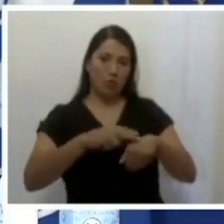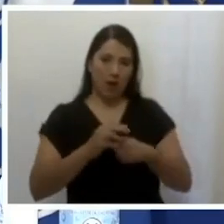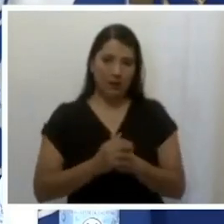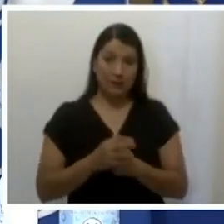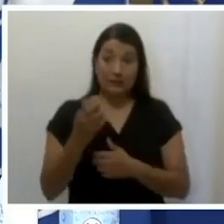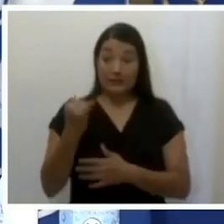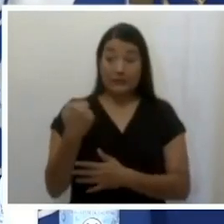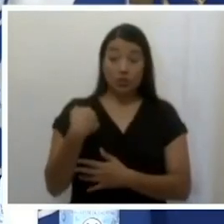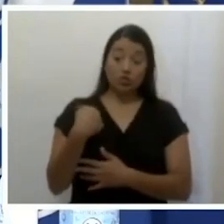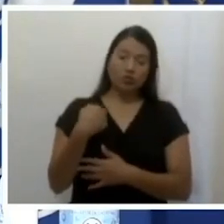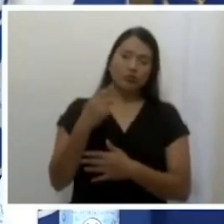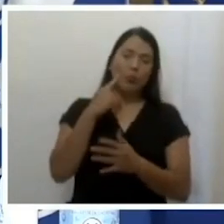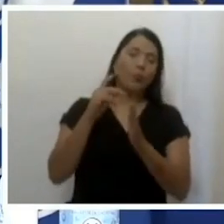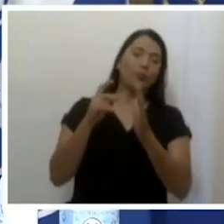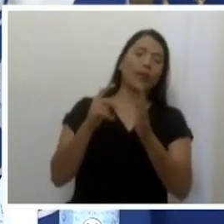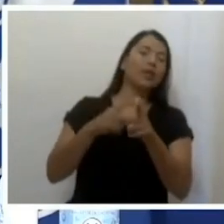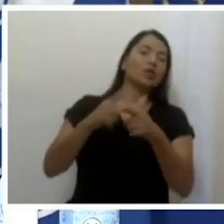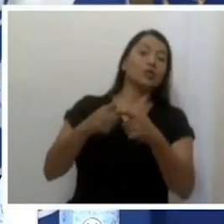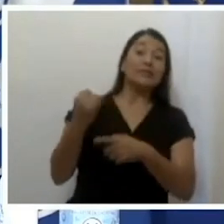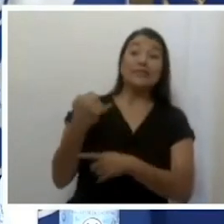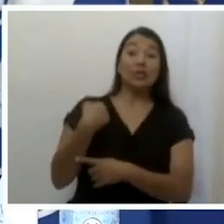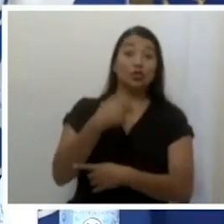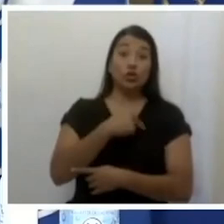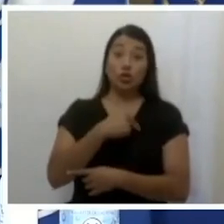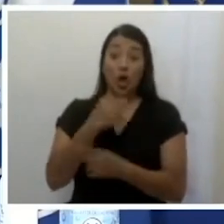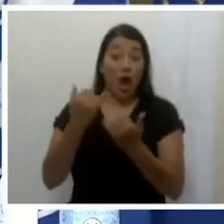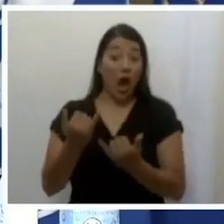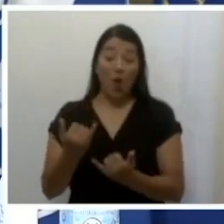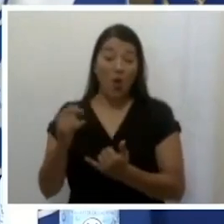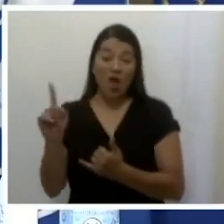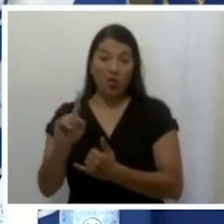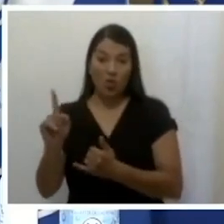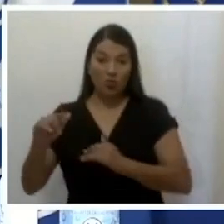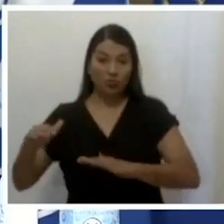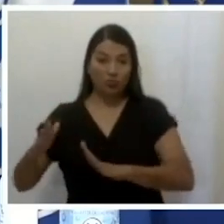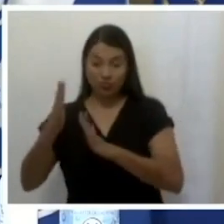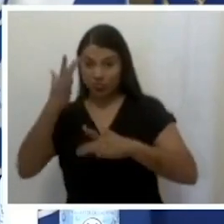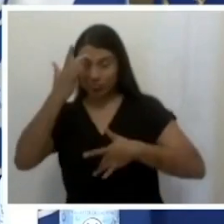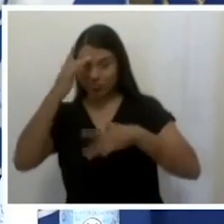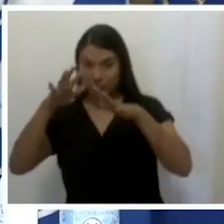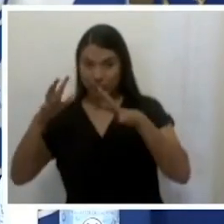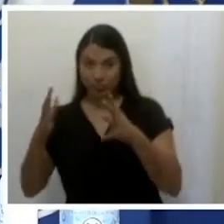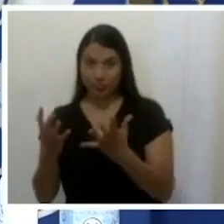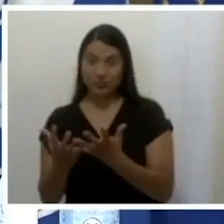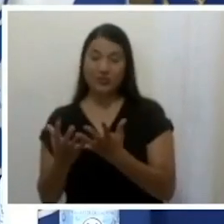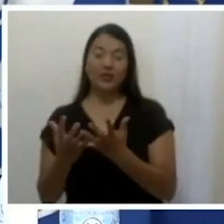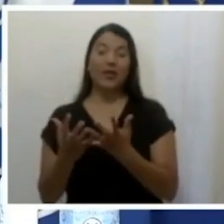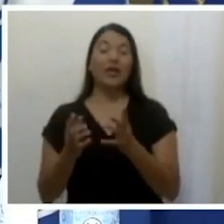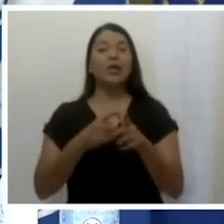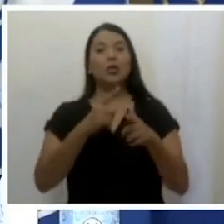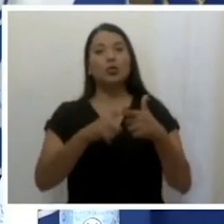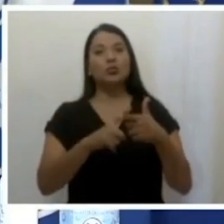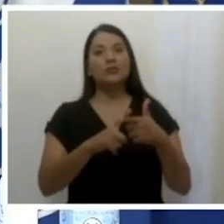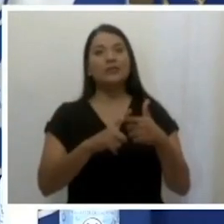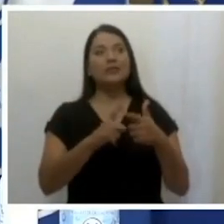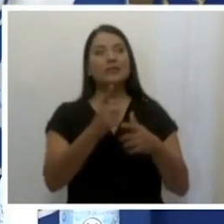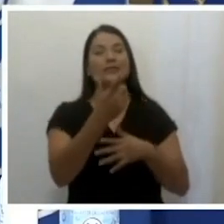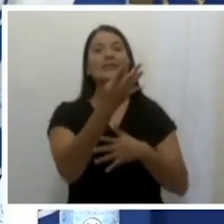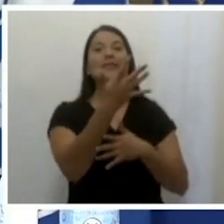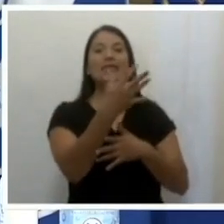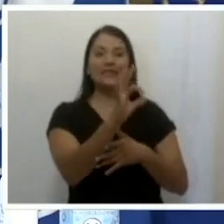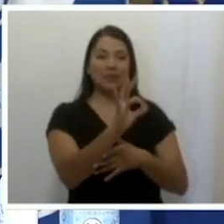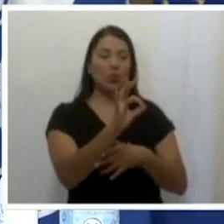esta pandemia, 19 camas es más de lo que hay en muchos hospitales en